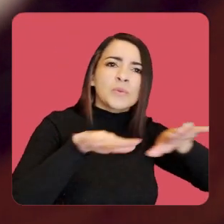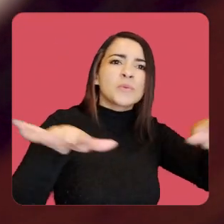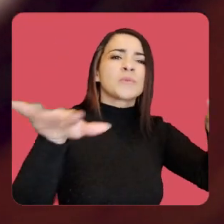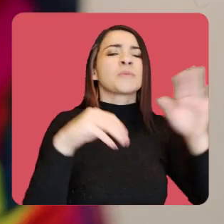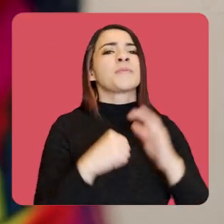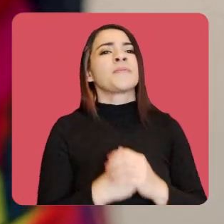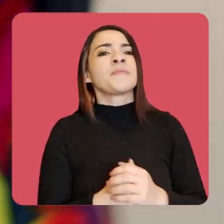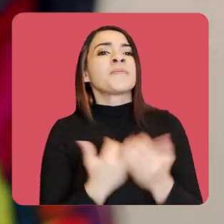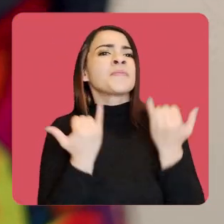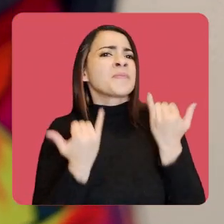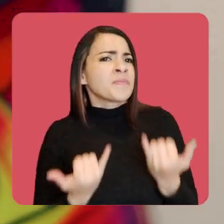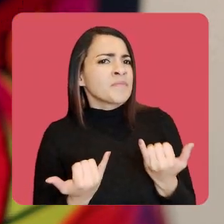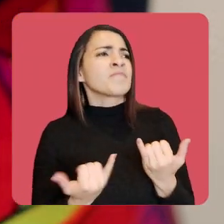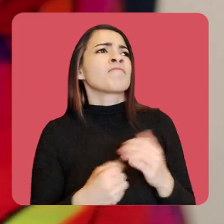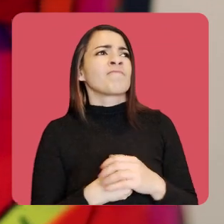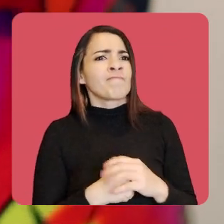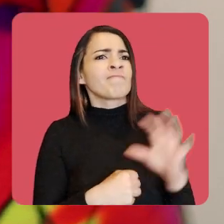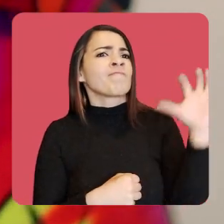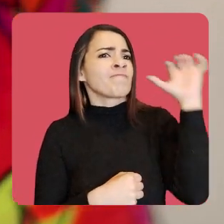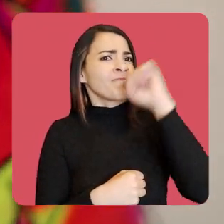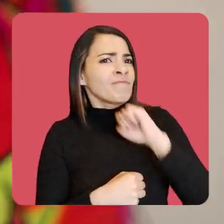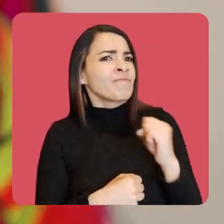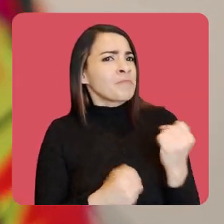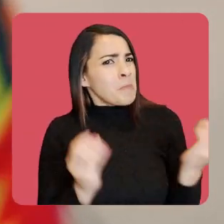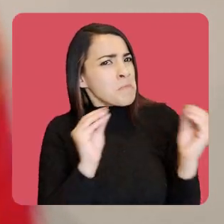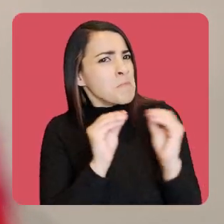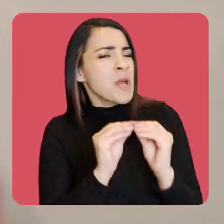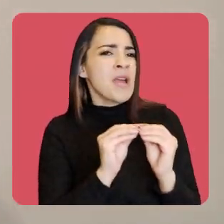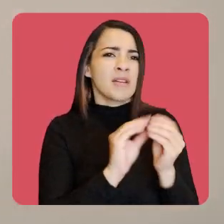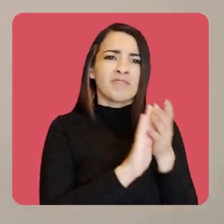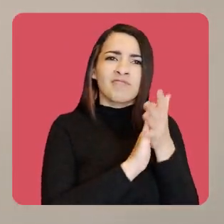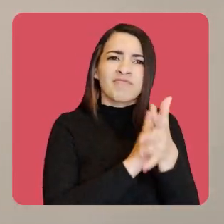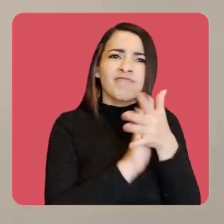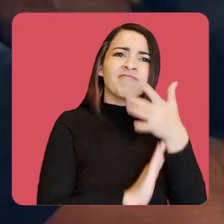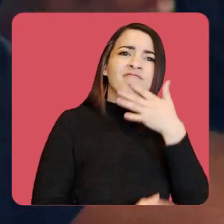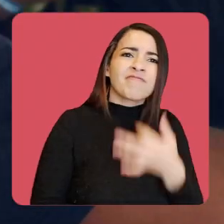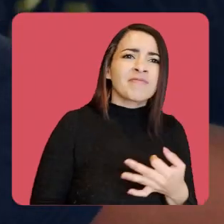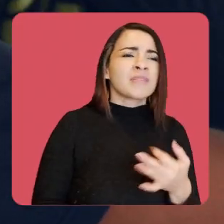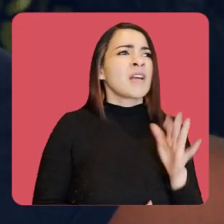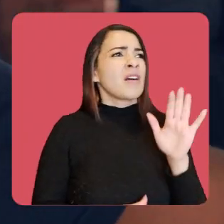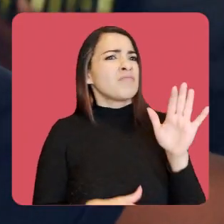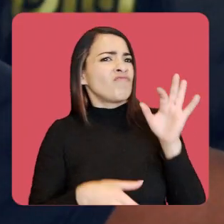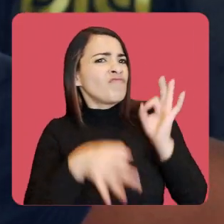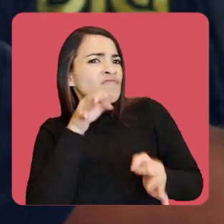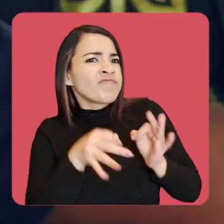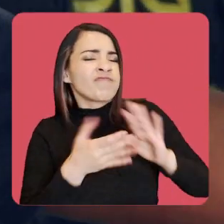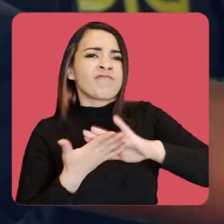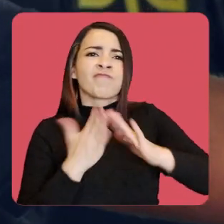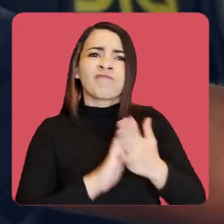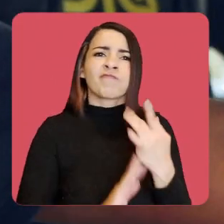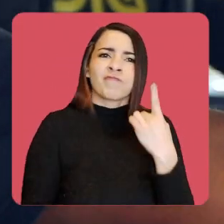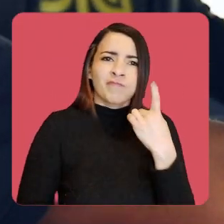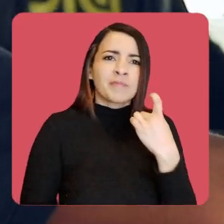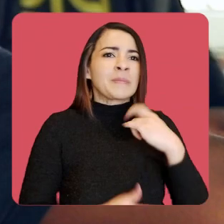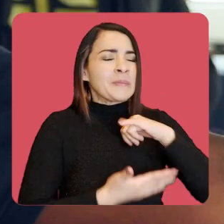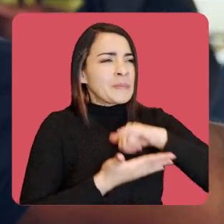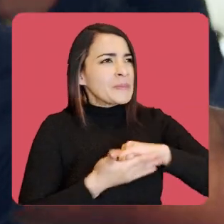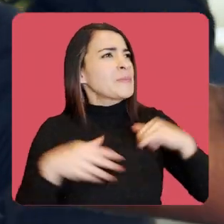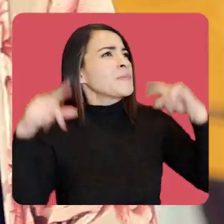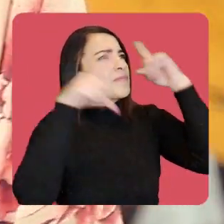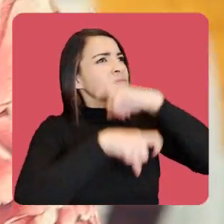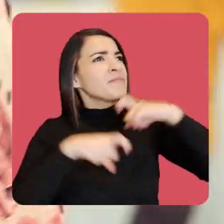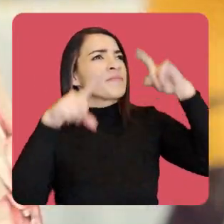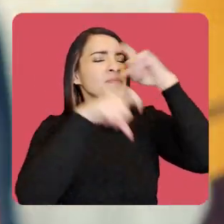en día todavía hay verdades que no han sido contadas, justicia que no se ha realizado, entonces esto nos sirve para